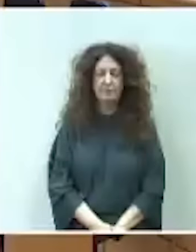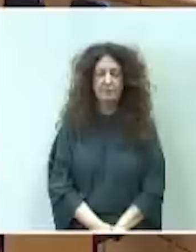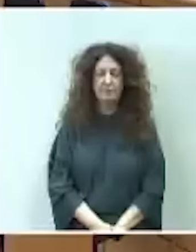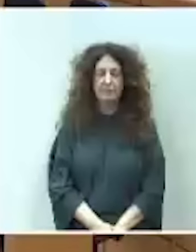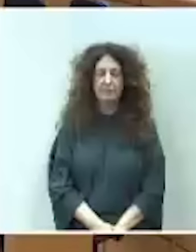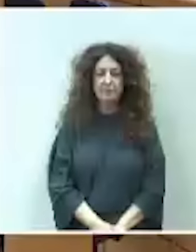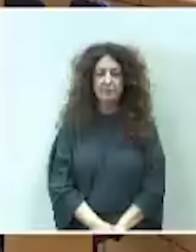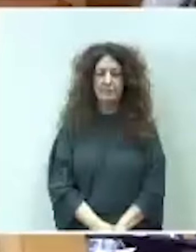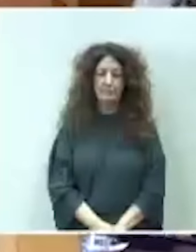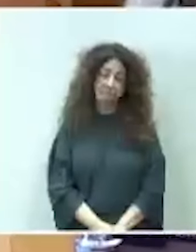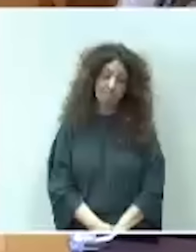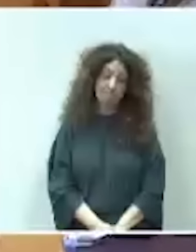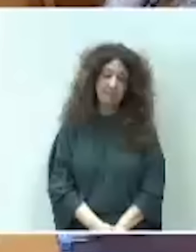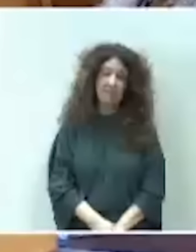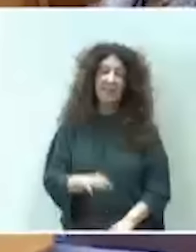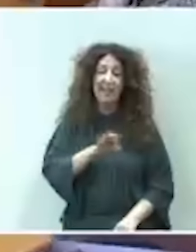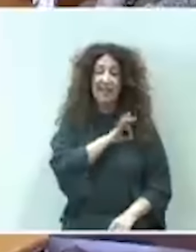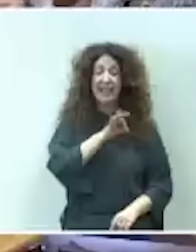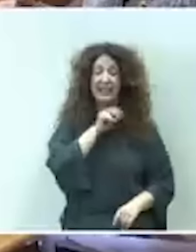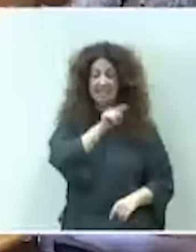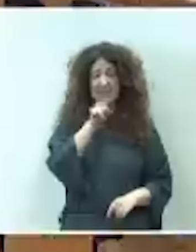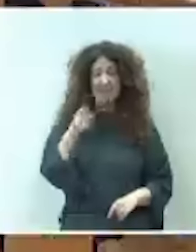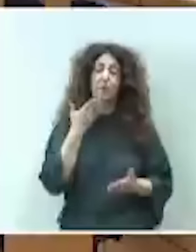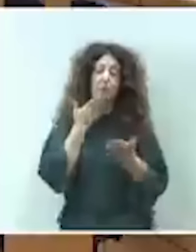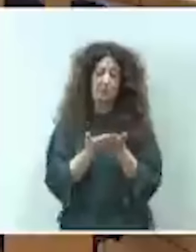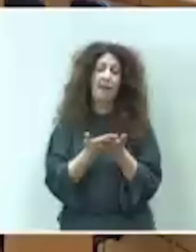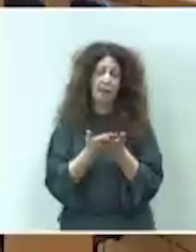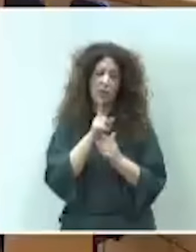señor ministro. Ruego, guarden silencio.